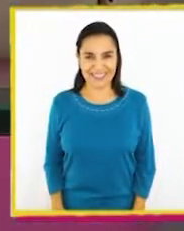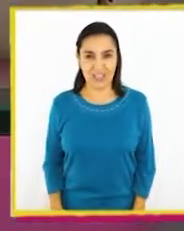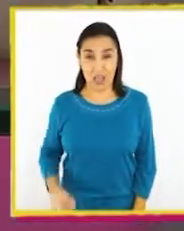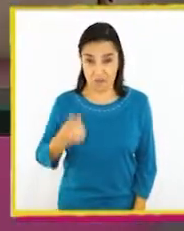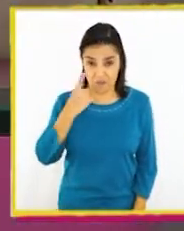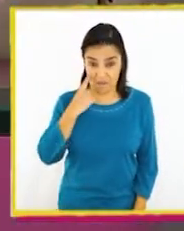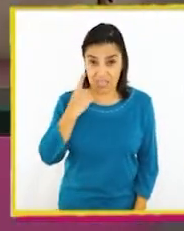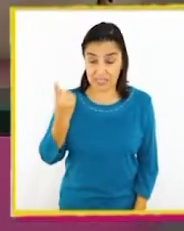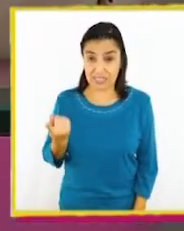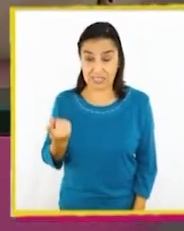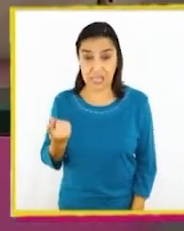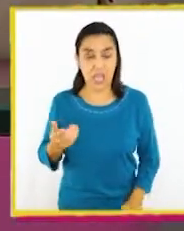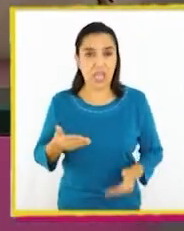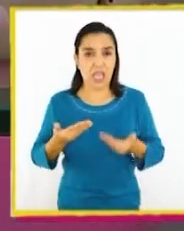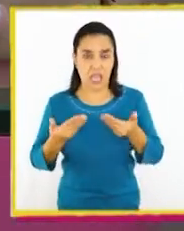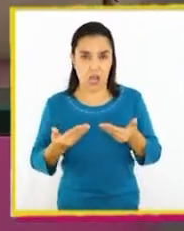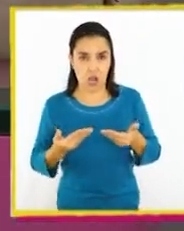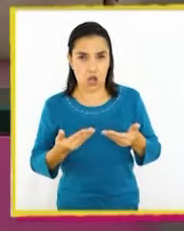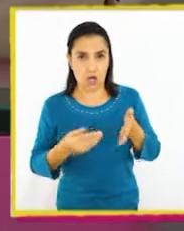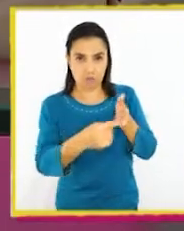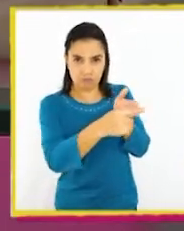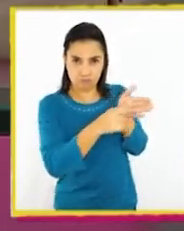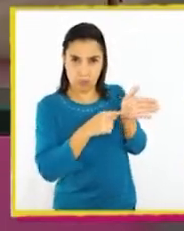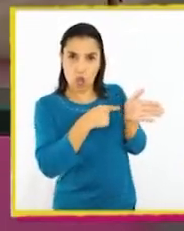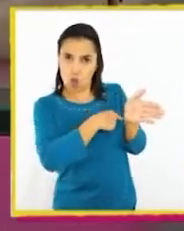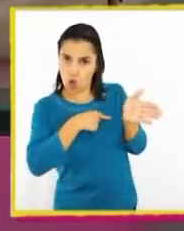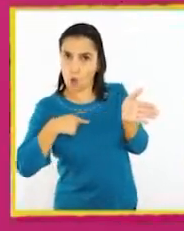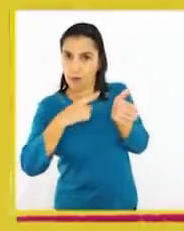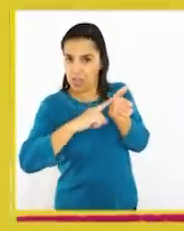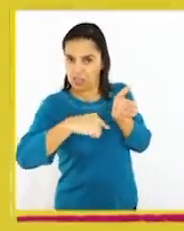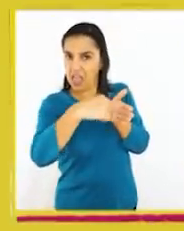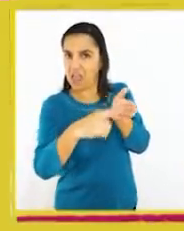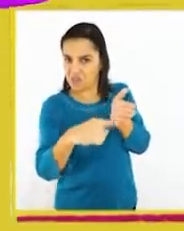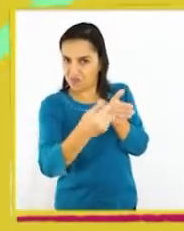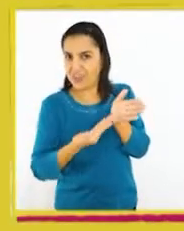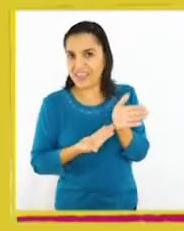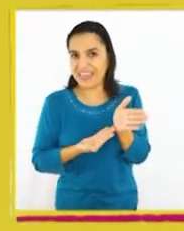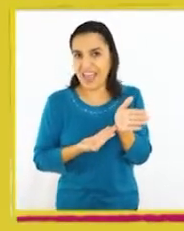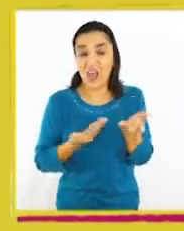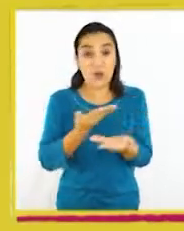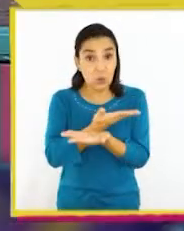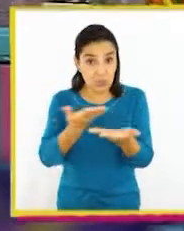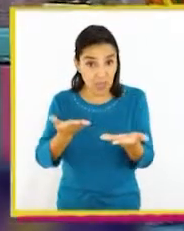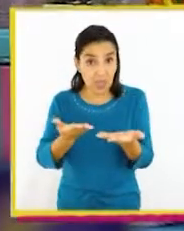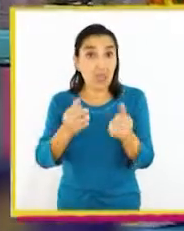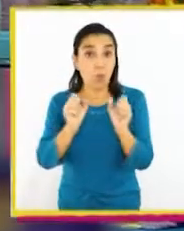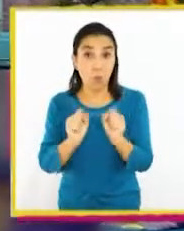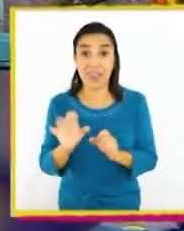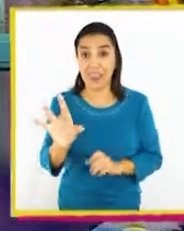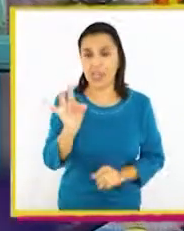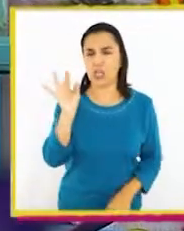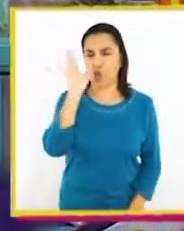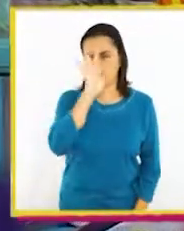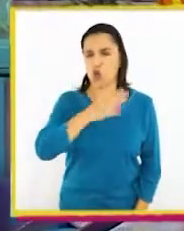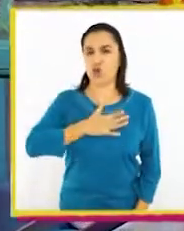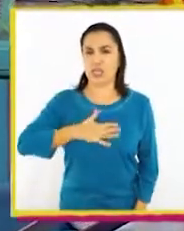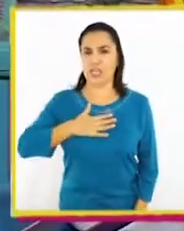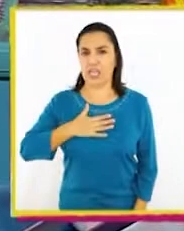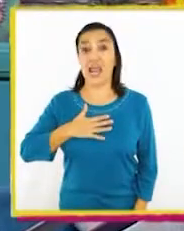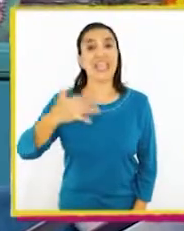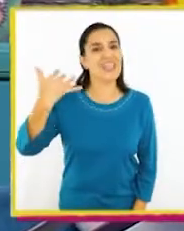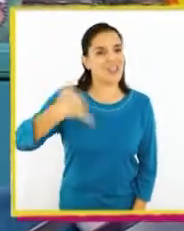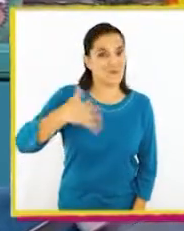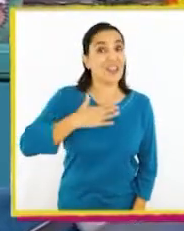Si se fijan, ahora está mi nombre escrito con témpera. Ustedes pueden optar por el color que quieran.